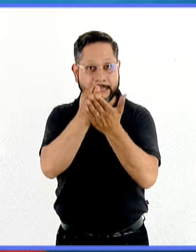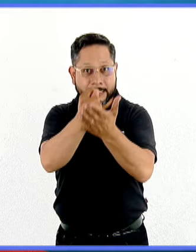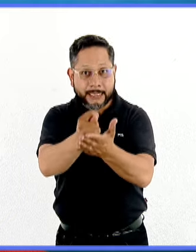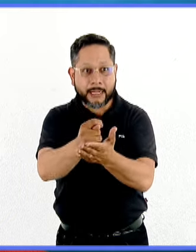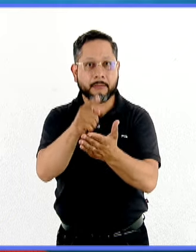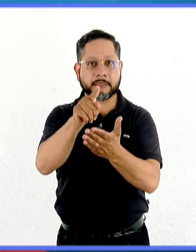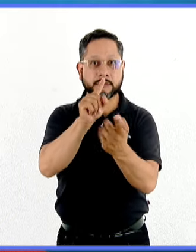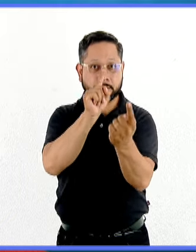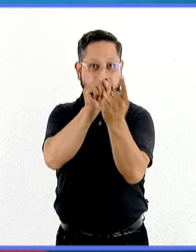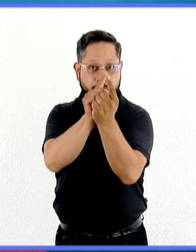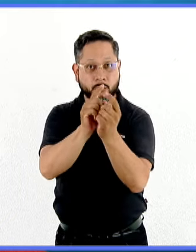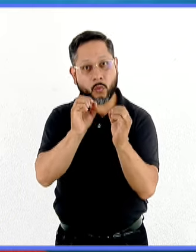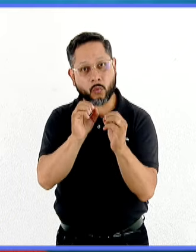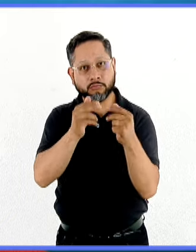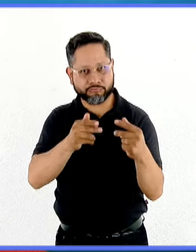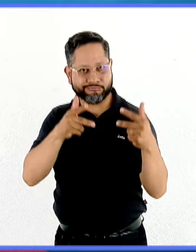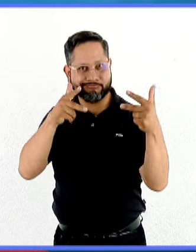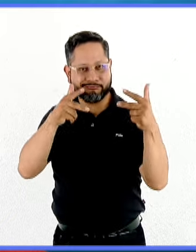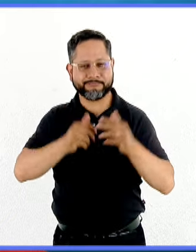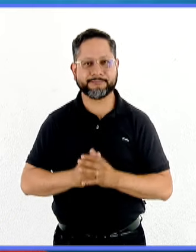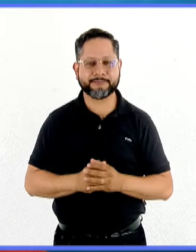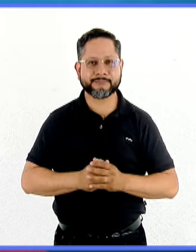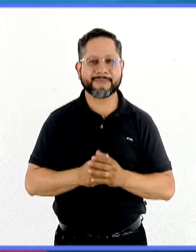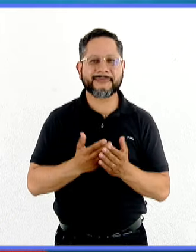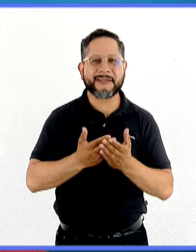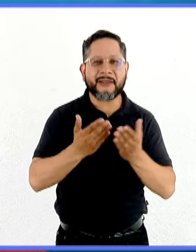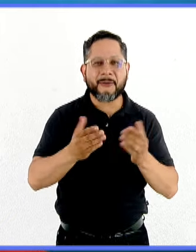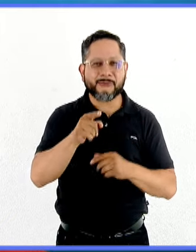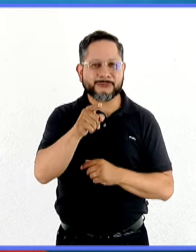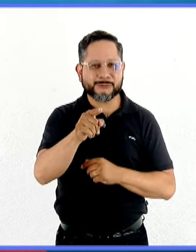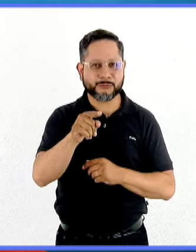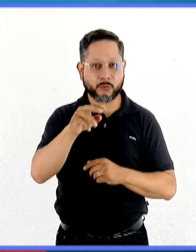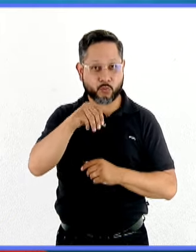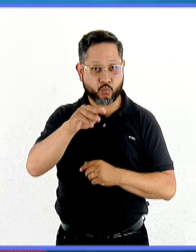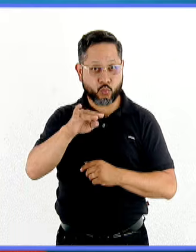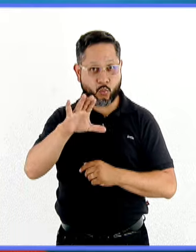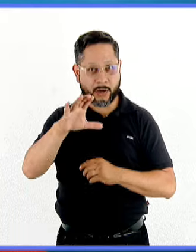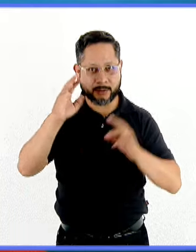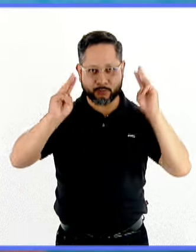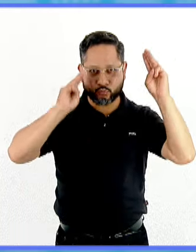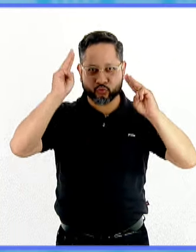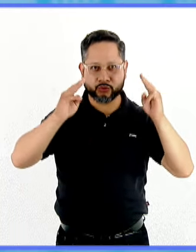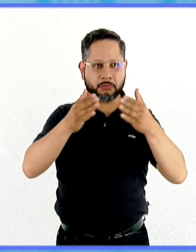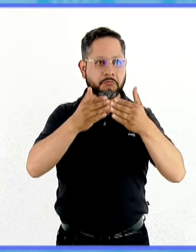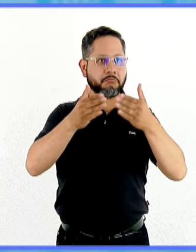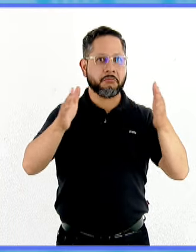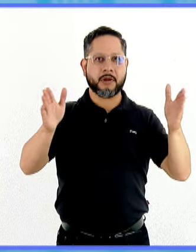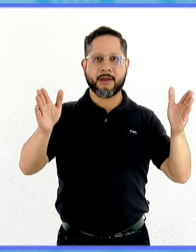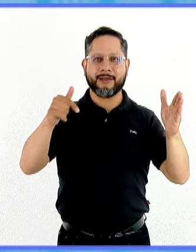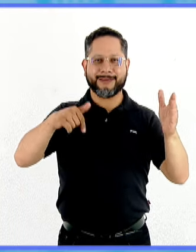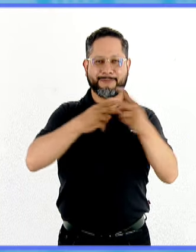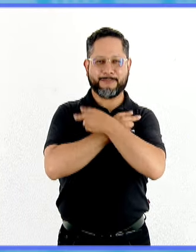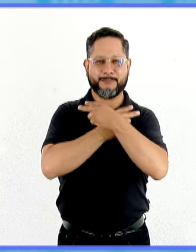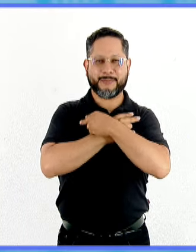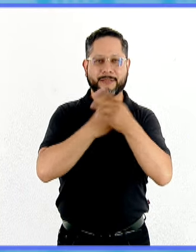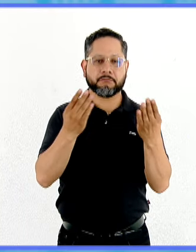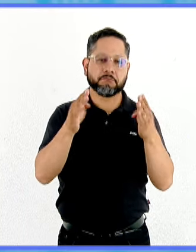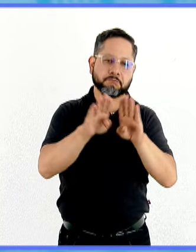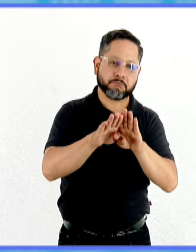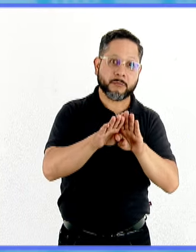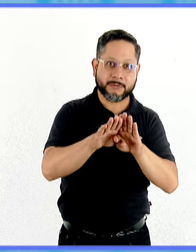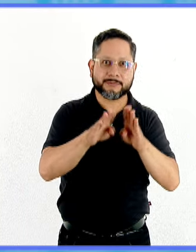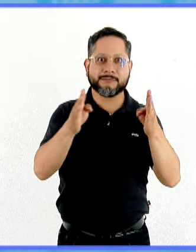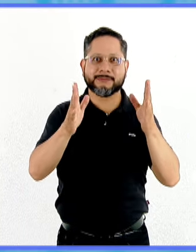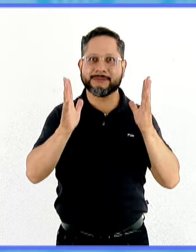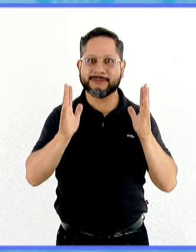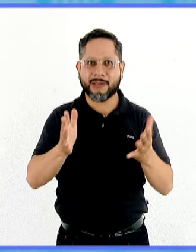como virtual. Y bueno, ahora les platico que ya podemos visitar el MUAC que reabre sus puertas después del periodo vacacional, pero hoy les